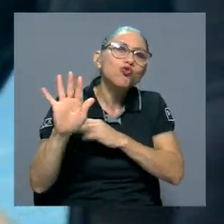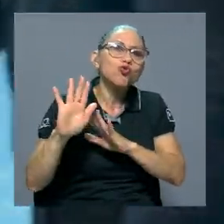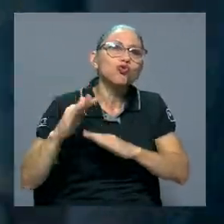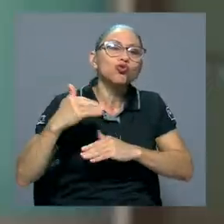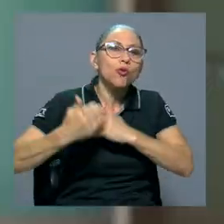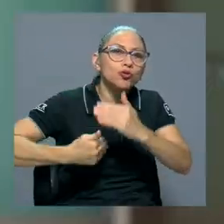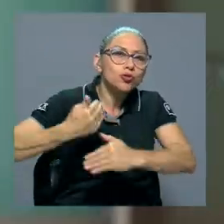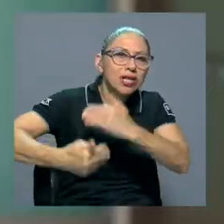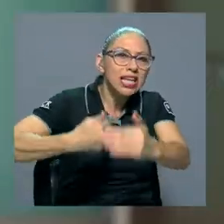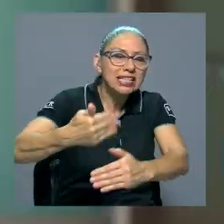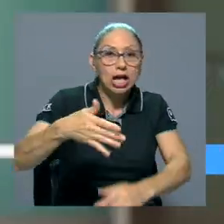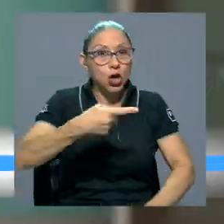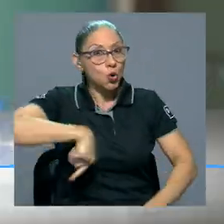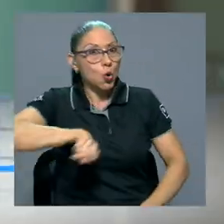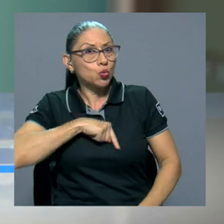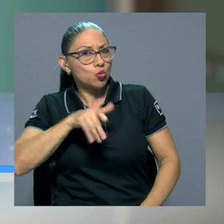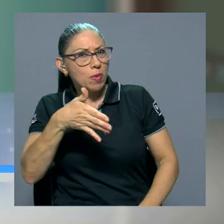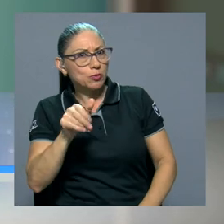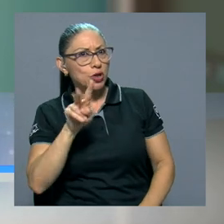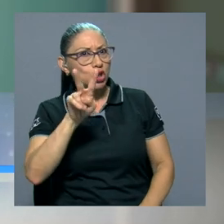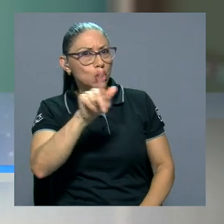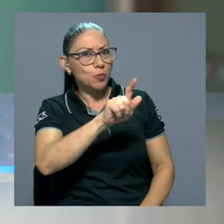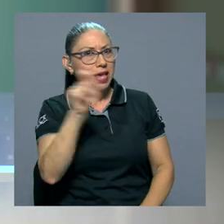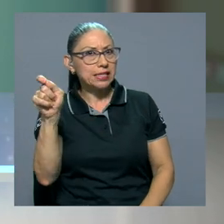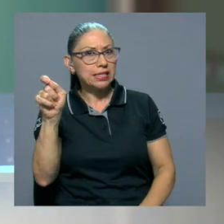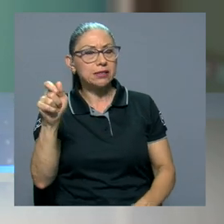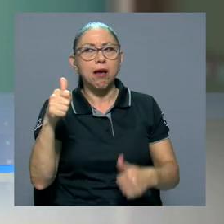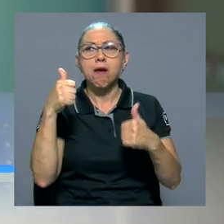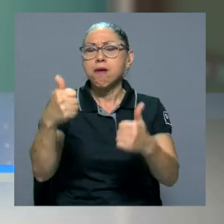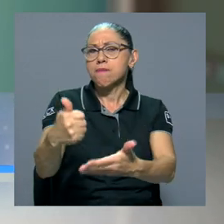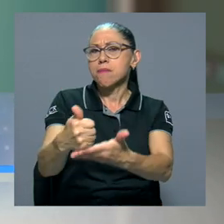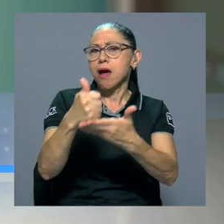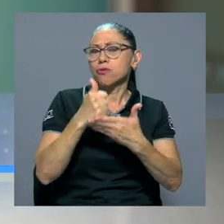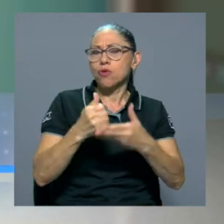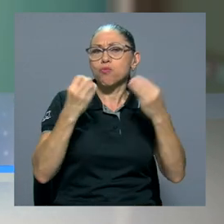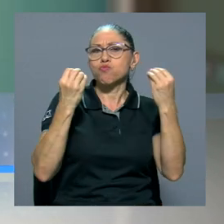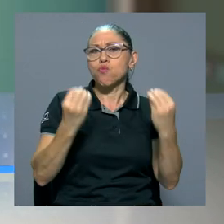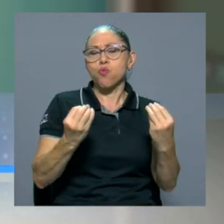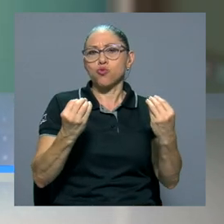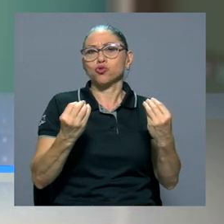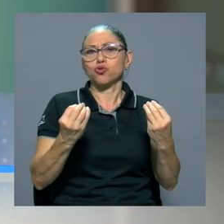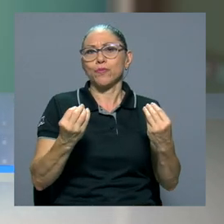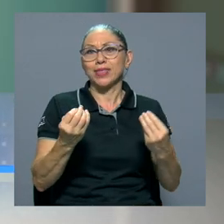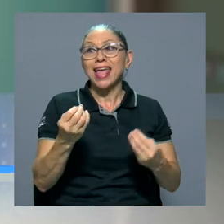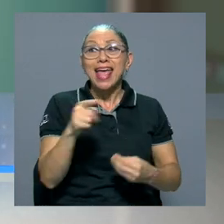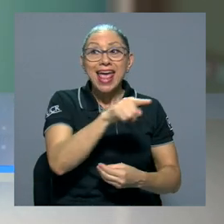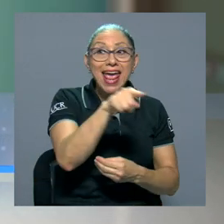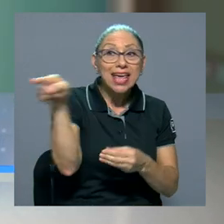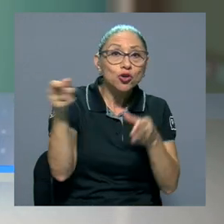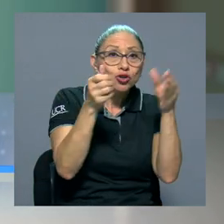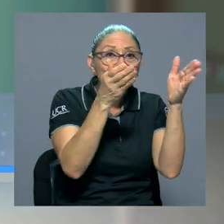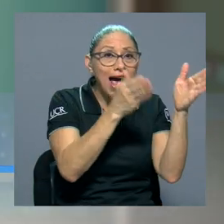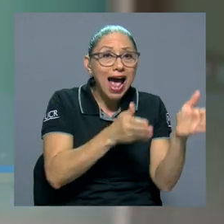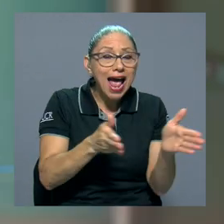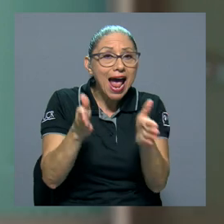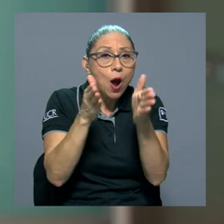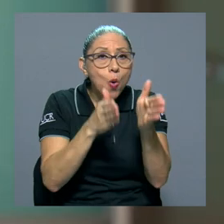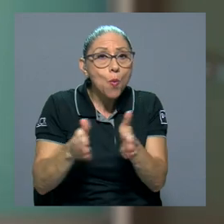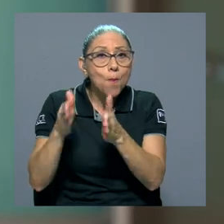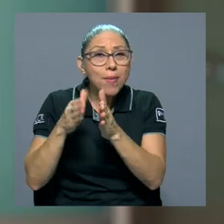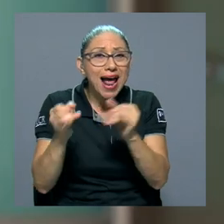meses y me ha servido muchísimo. Ellos nos han hecho un plan individualizado